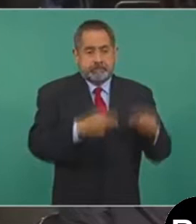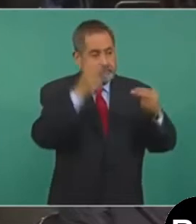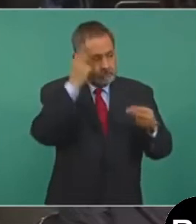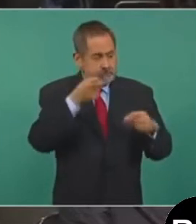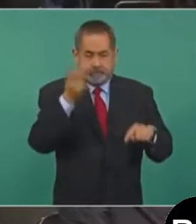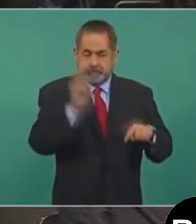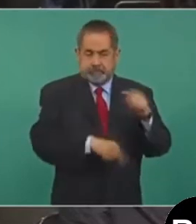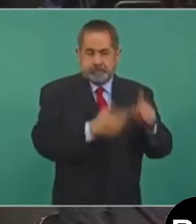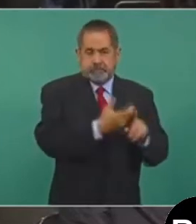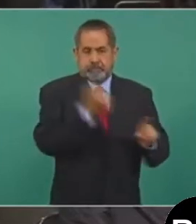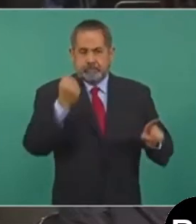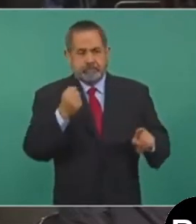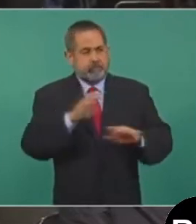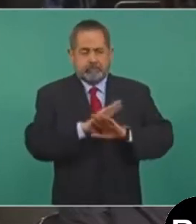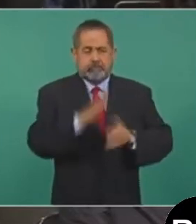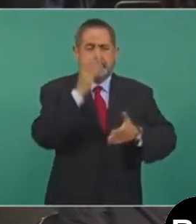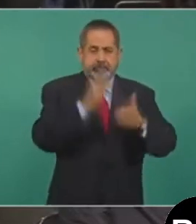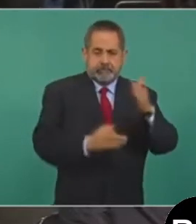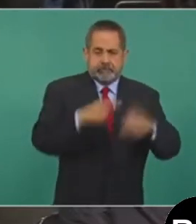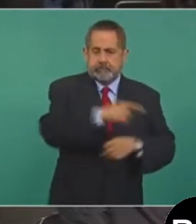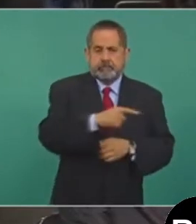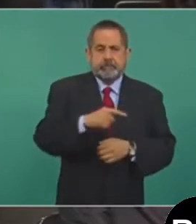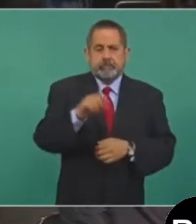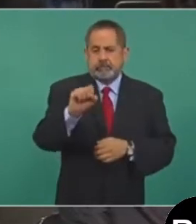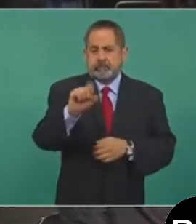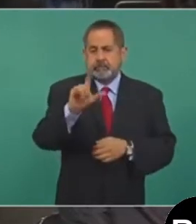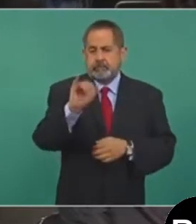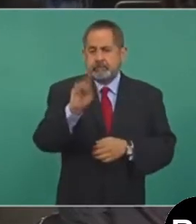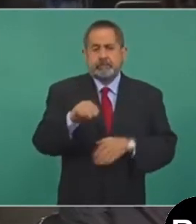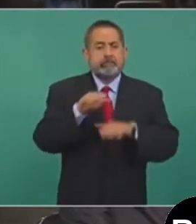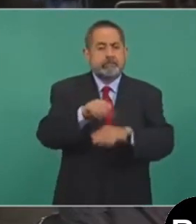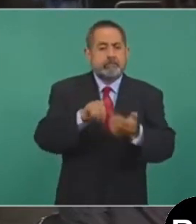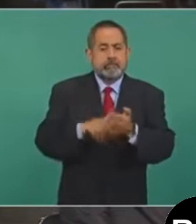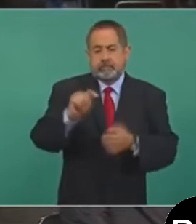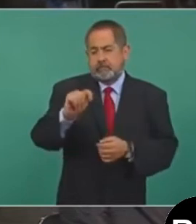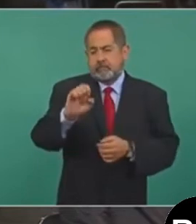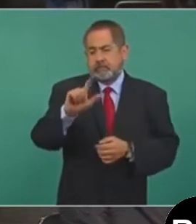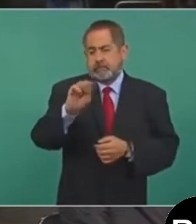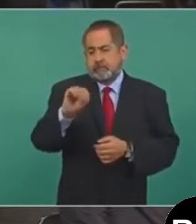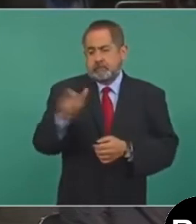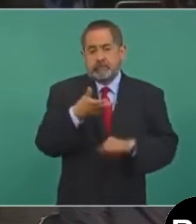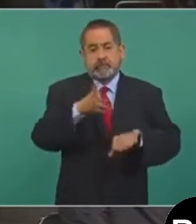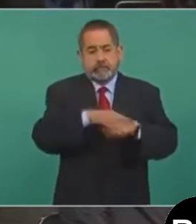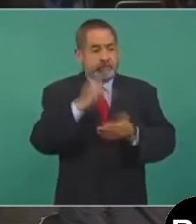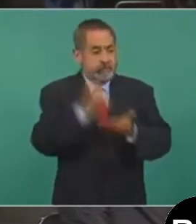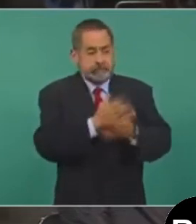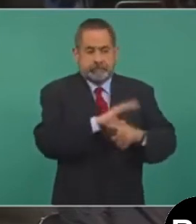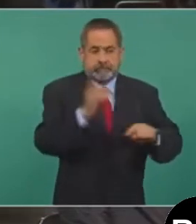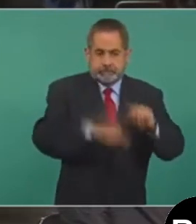al empresario Carlos Slim, la concesión de Telmes y sobre todo comentarle